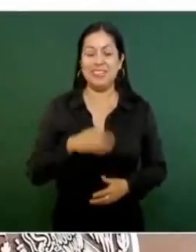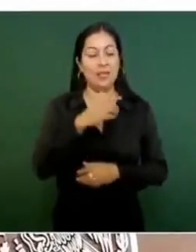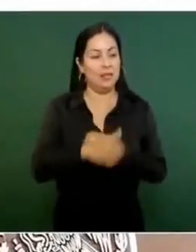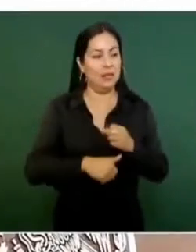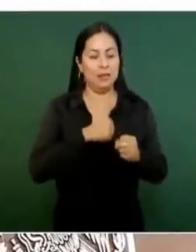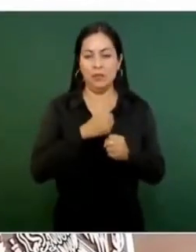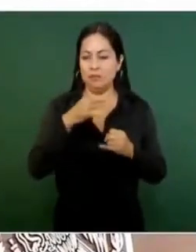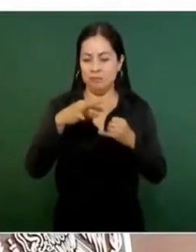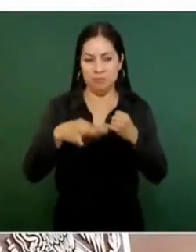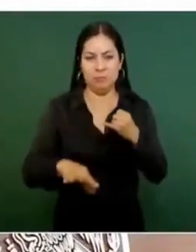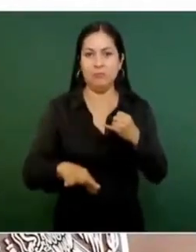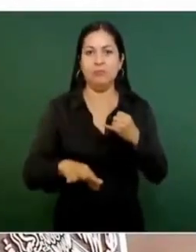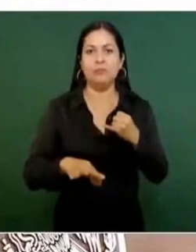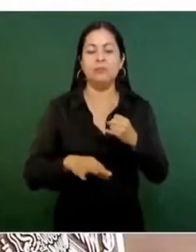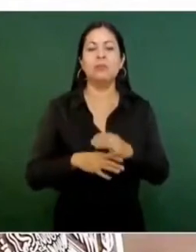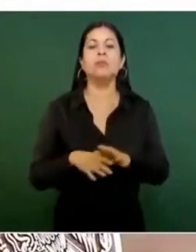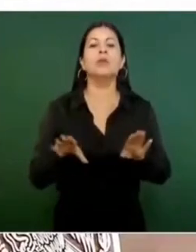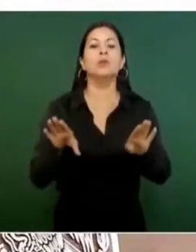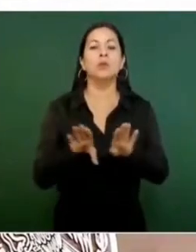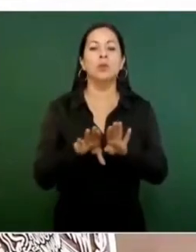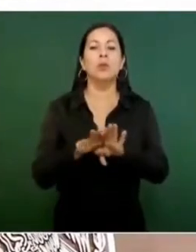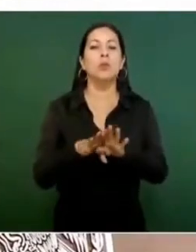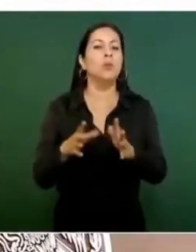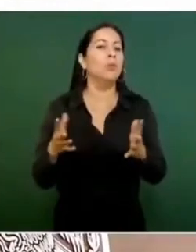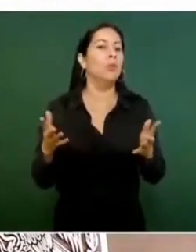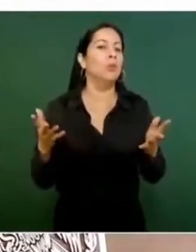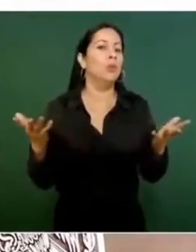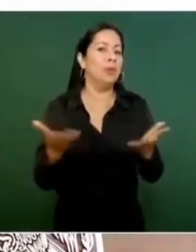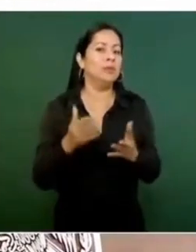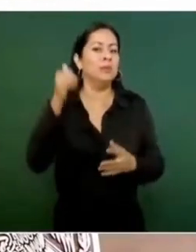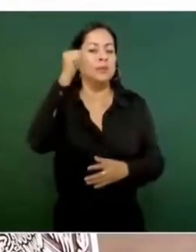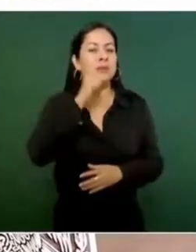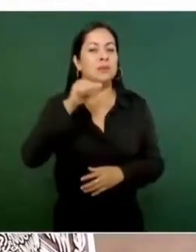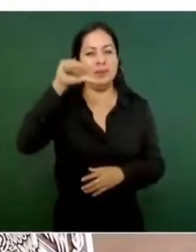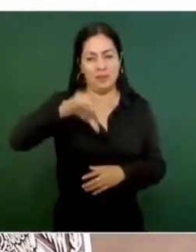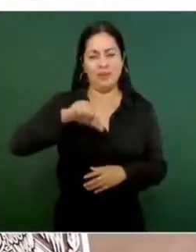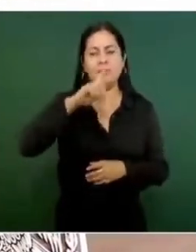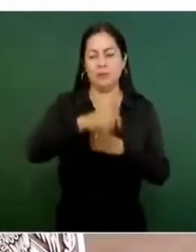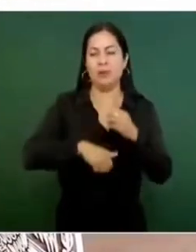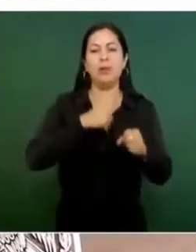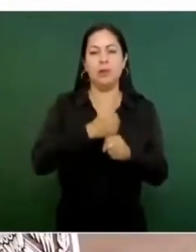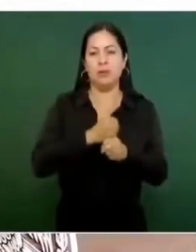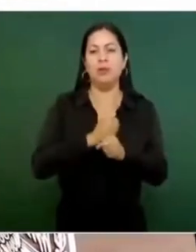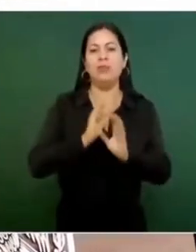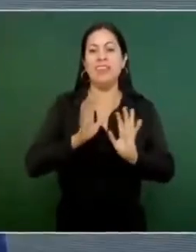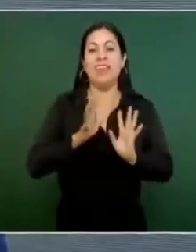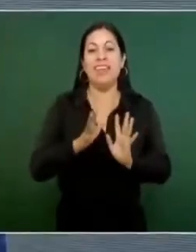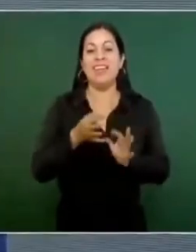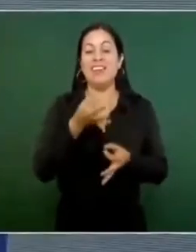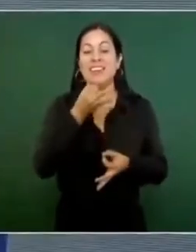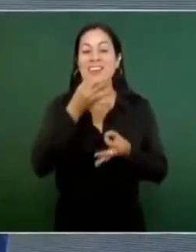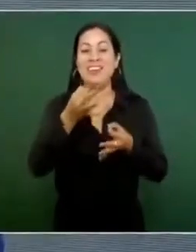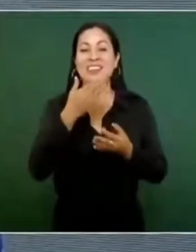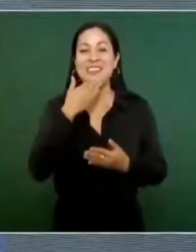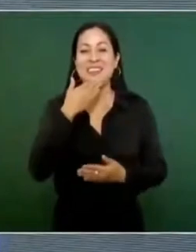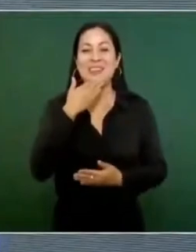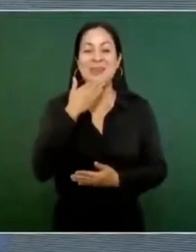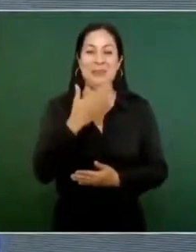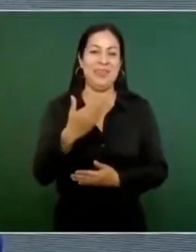como lo hacemos siempre? Este año ya le doy una buena noticia a los gobernadores,